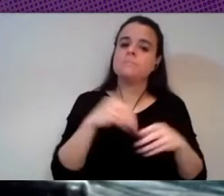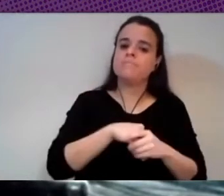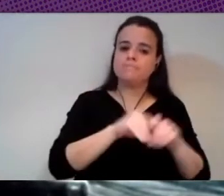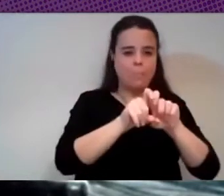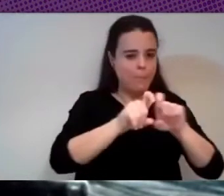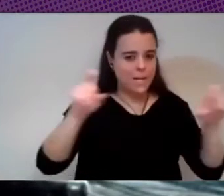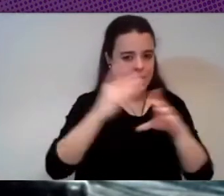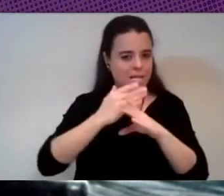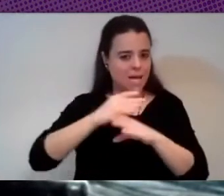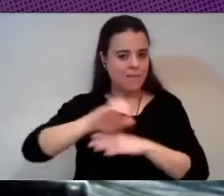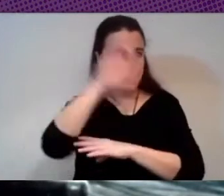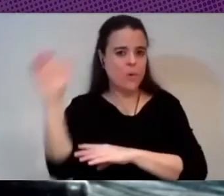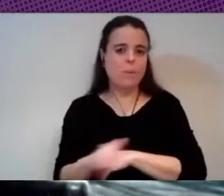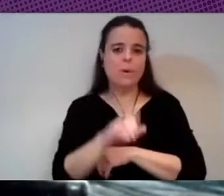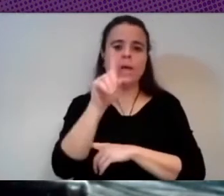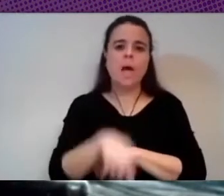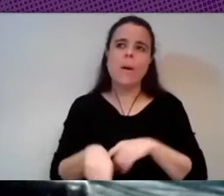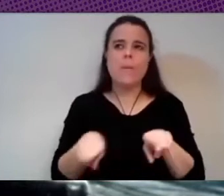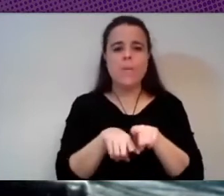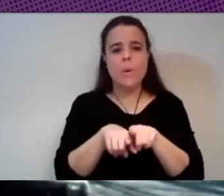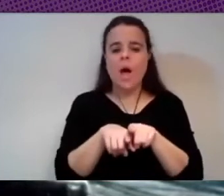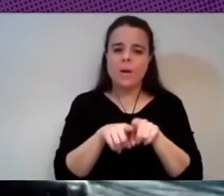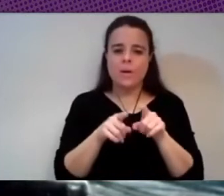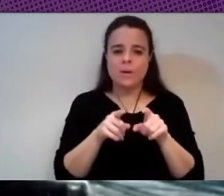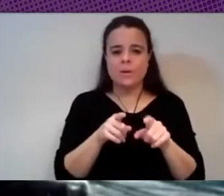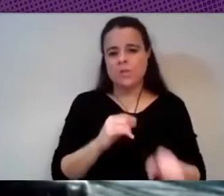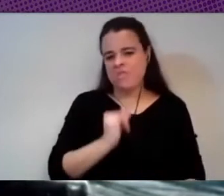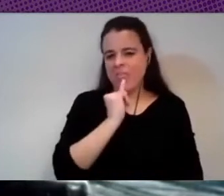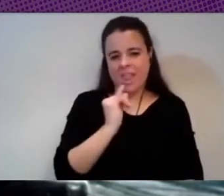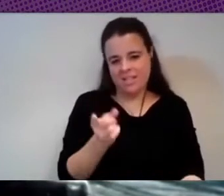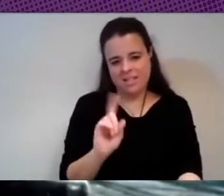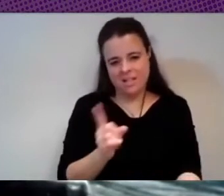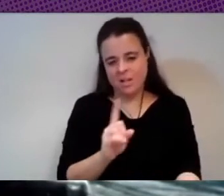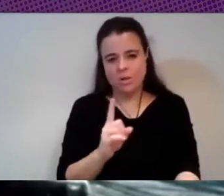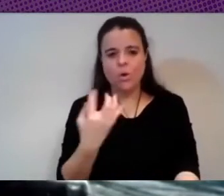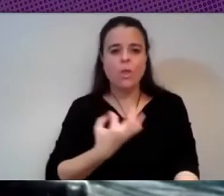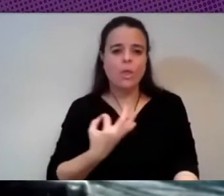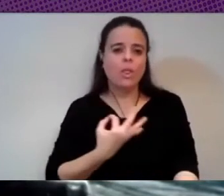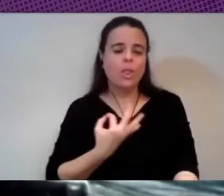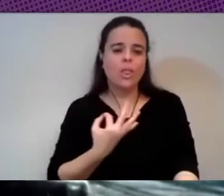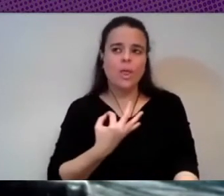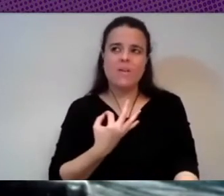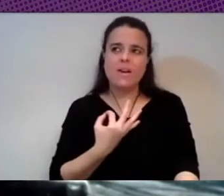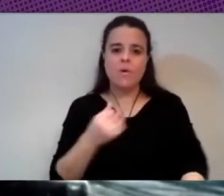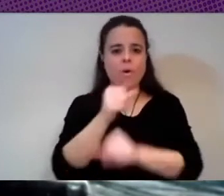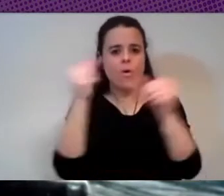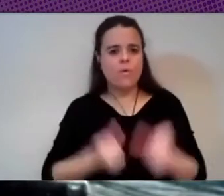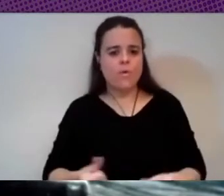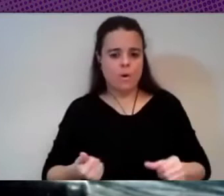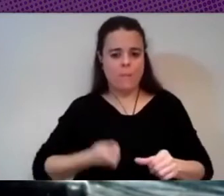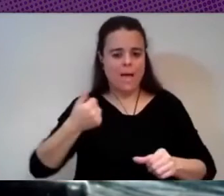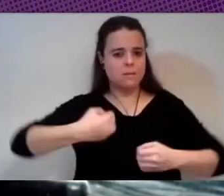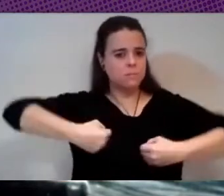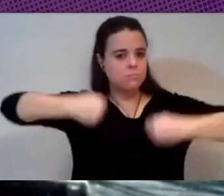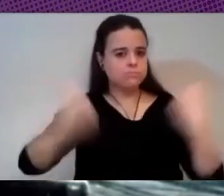pero son muy tímidos como intentos yo creo que es algo que se tendría que hacer más radical desde el punto de vista